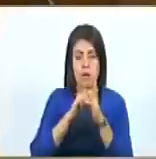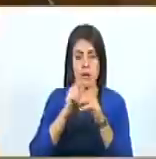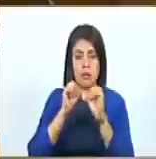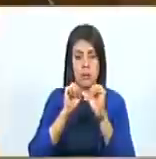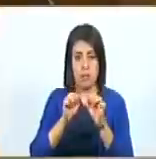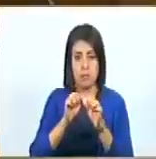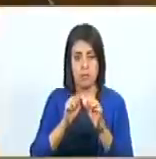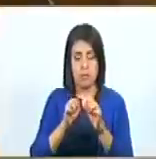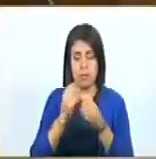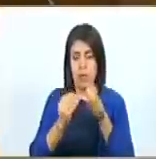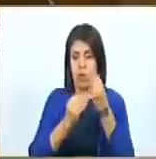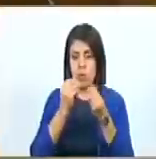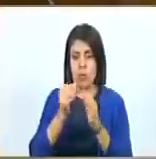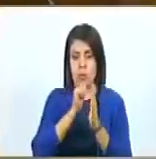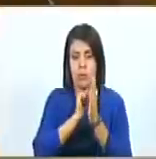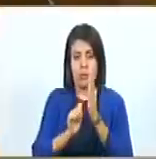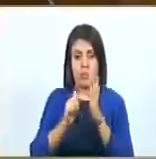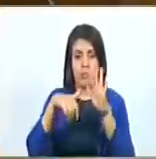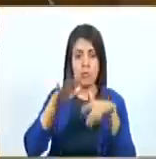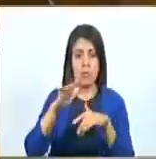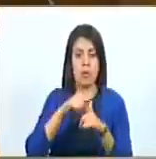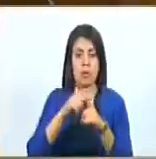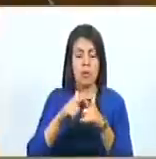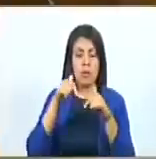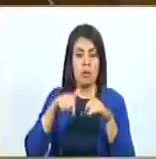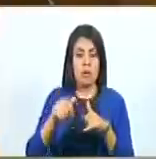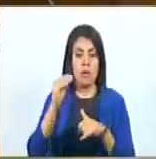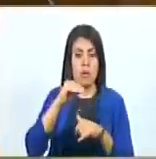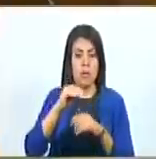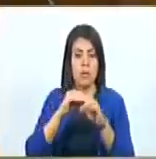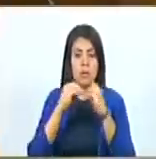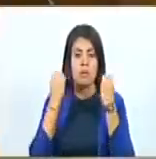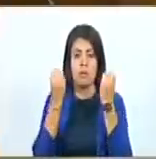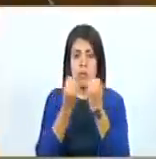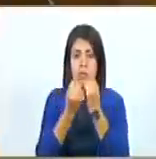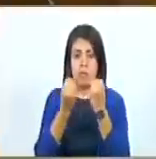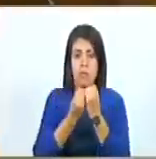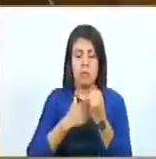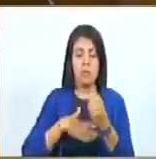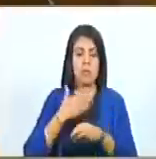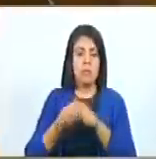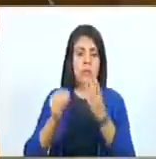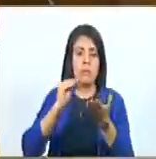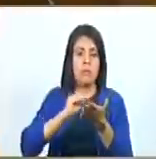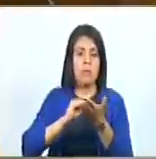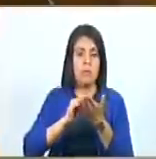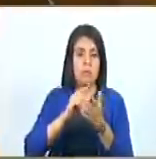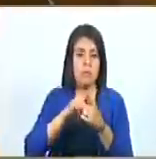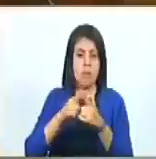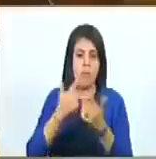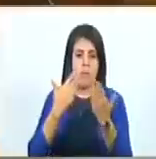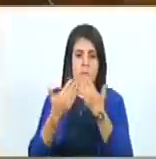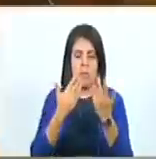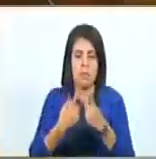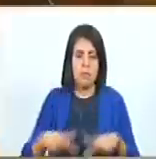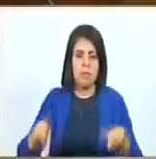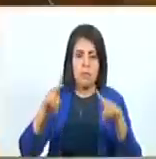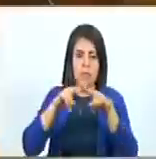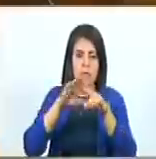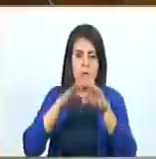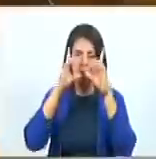quedando redactado de la siguiente manera. Artículo 15. Son órganos y entes competentes para recibir, tramitar, valorar,